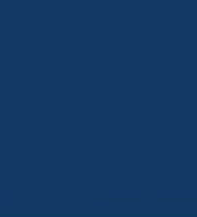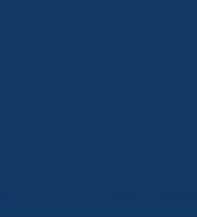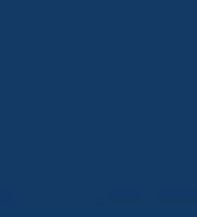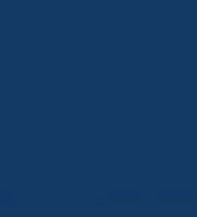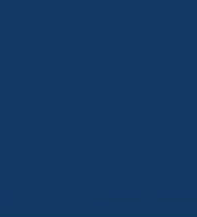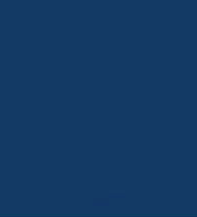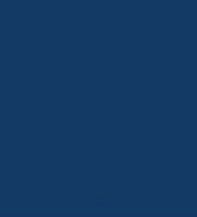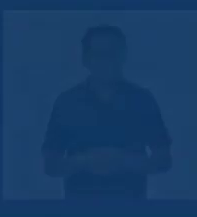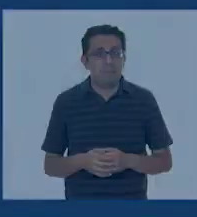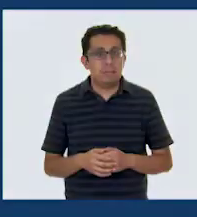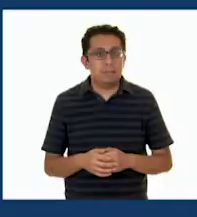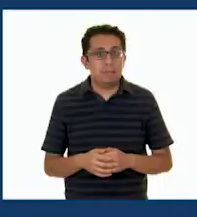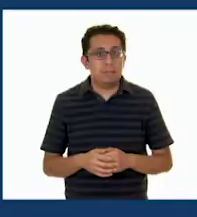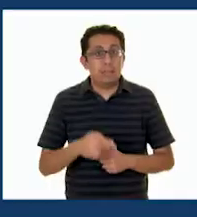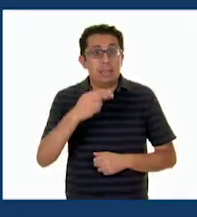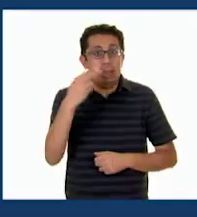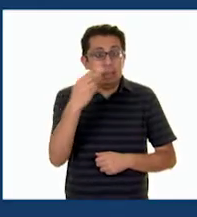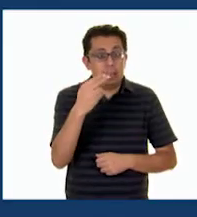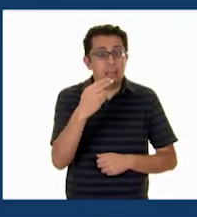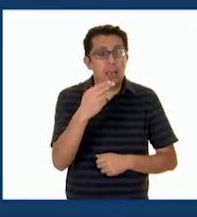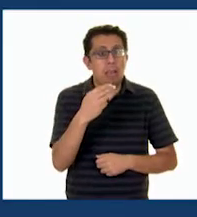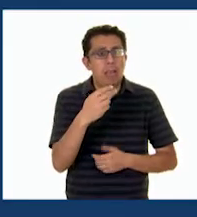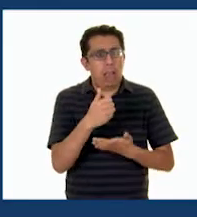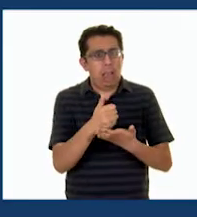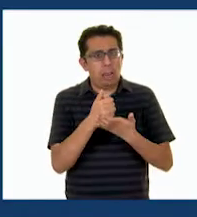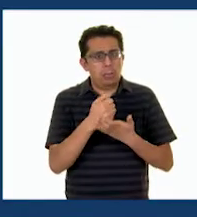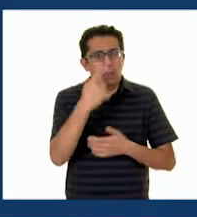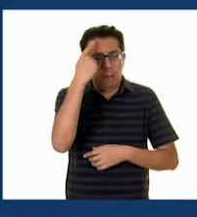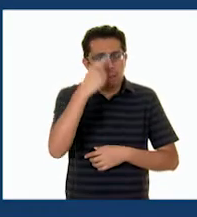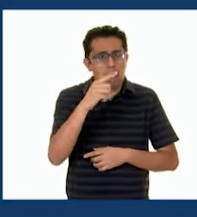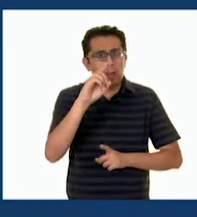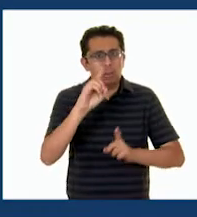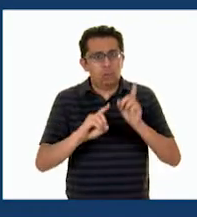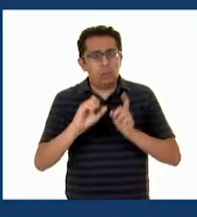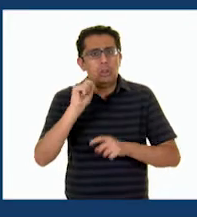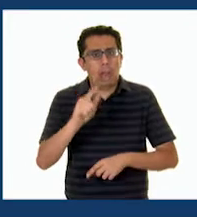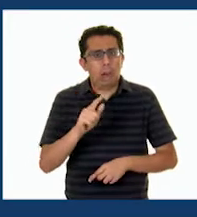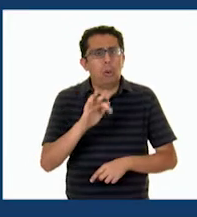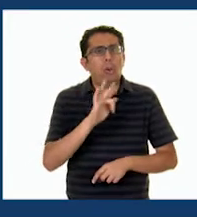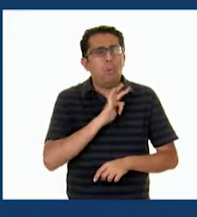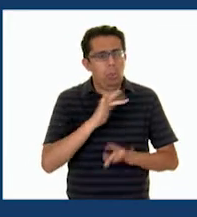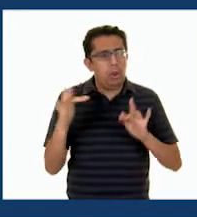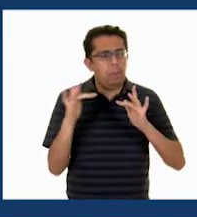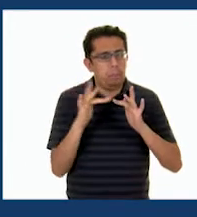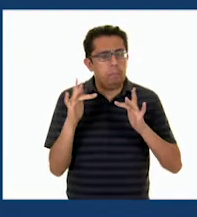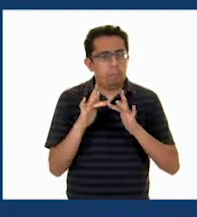Si necesitas ayuda Para resolver tus dudas Contáctanos